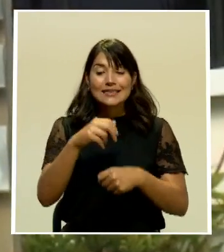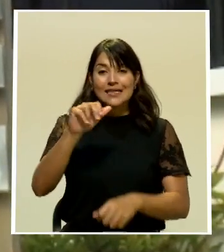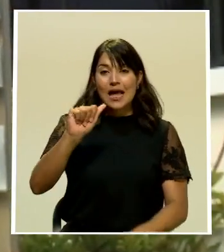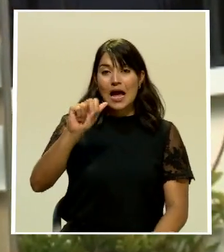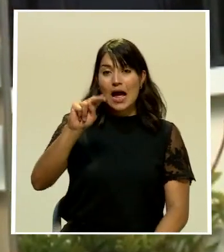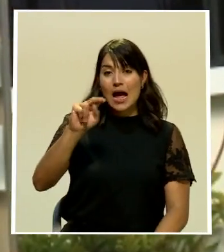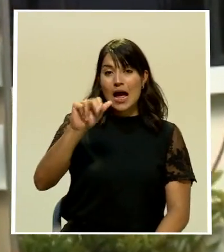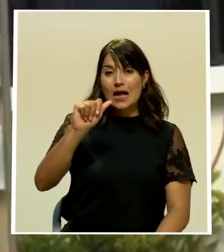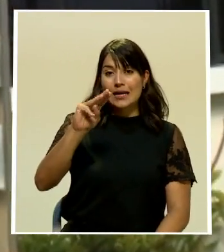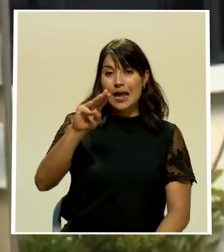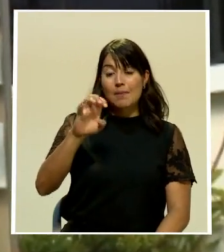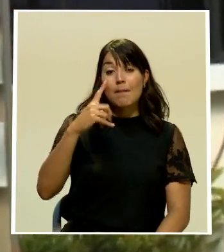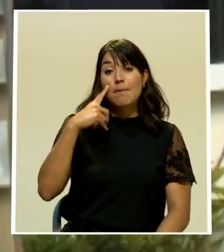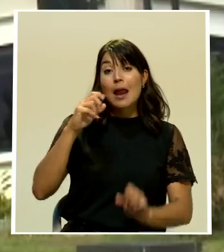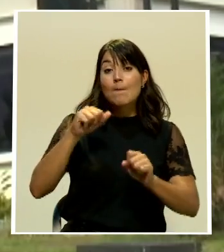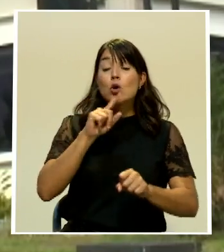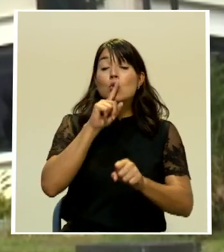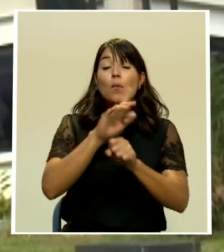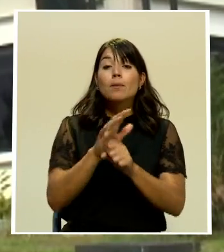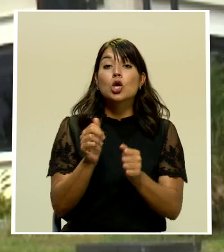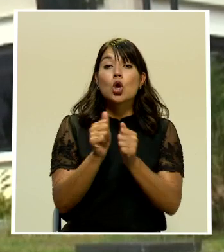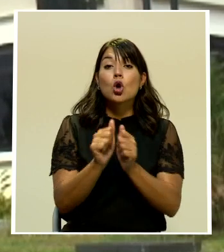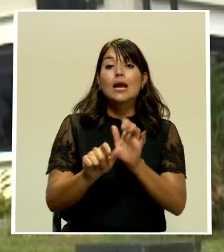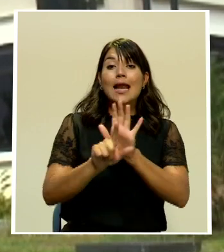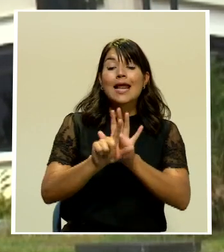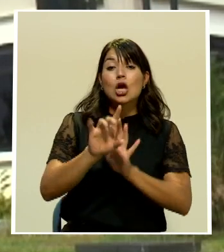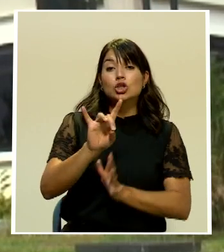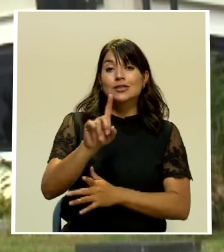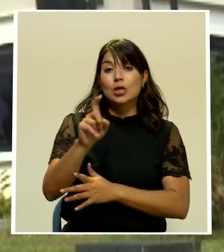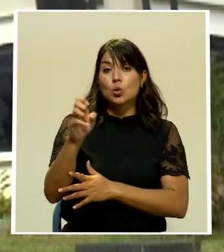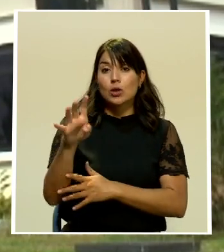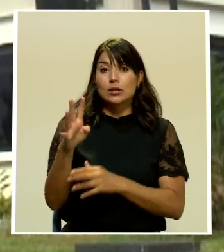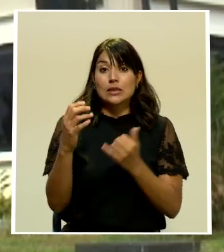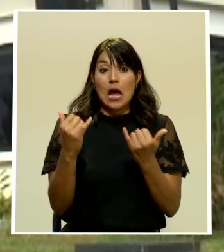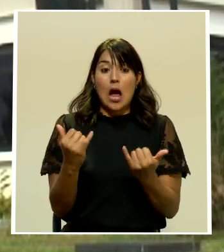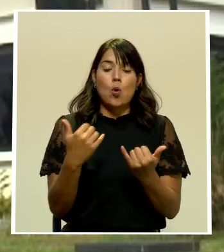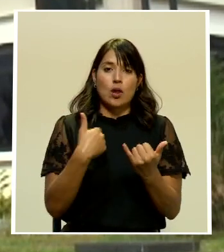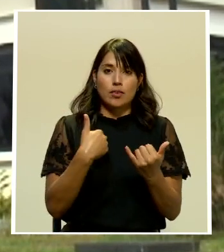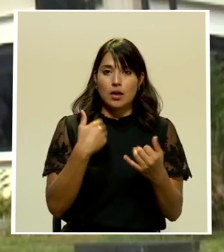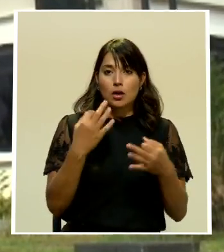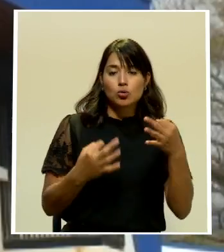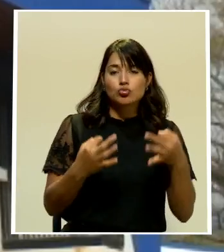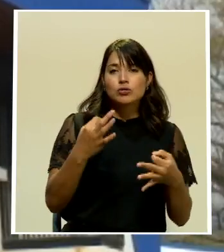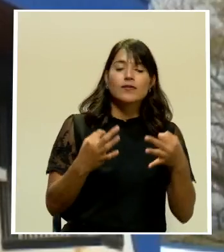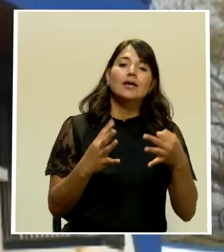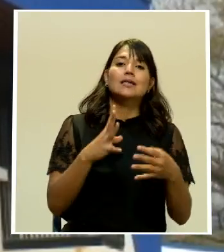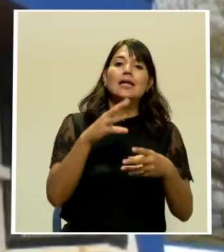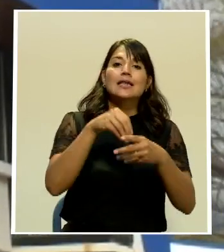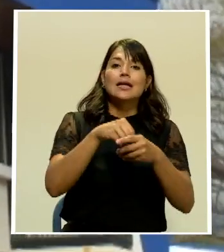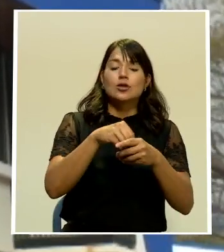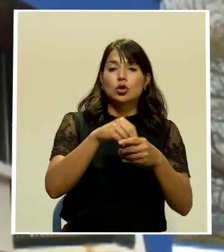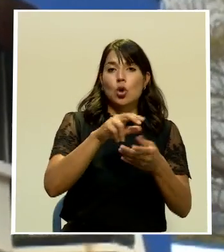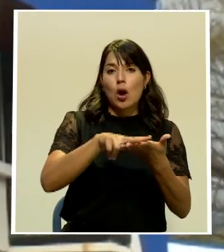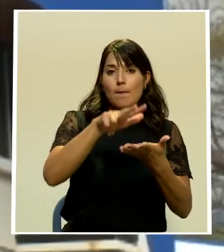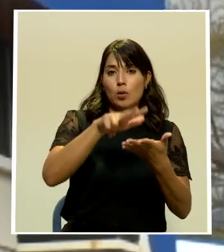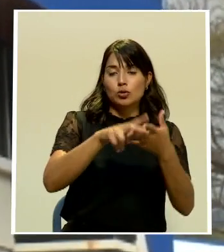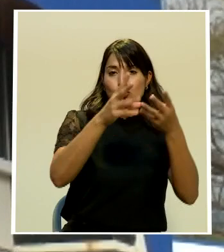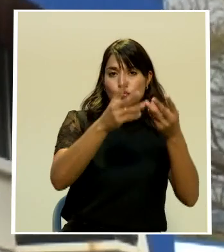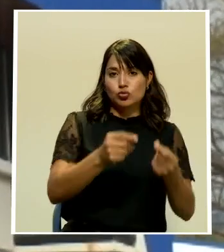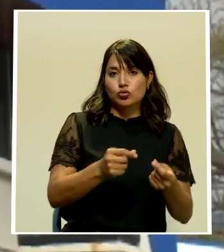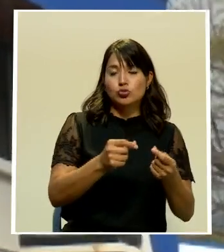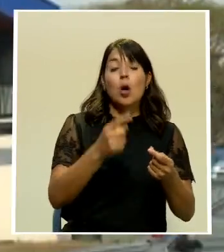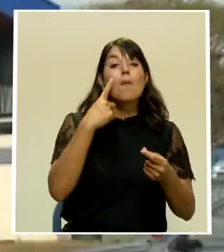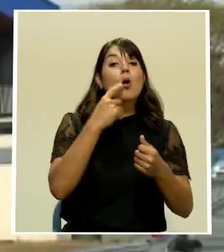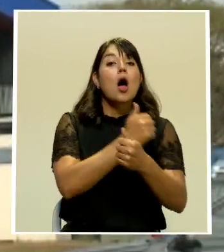para poder cumplir con lo establecido en la Ley 81.14 están plenamente justificadas dentro de la aprobación de su presupuesto, tanto por las